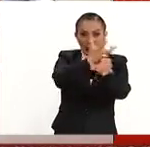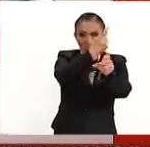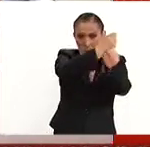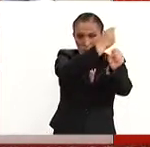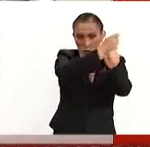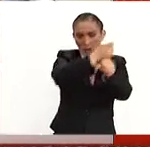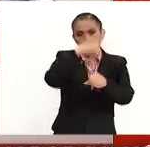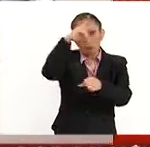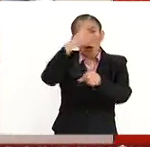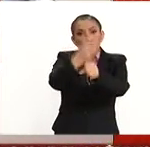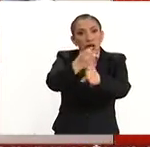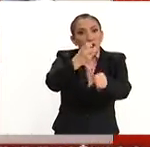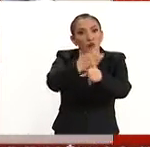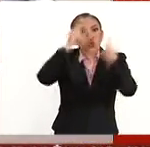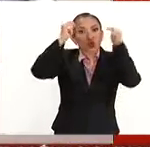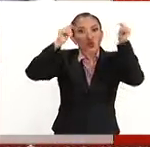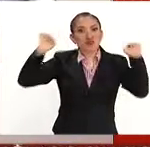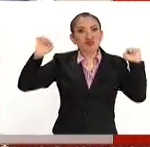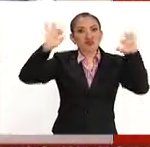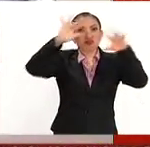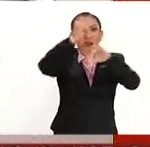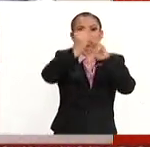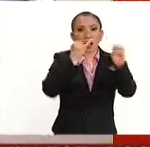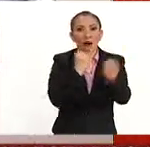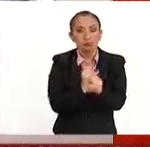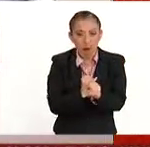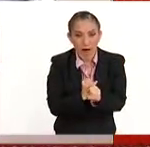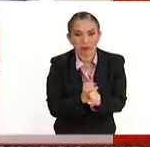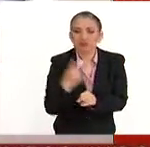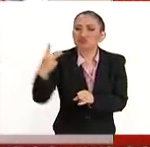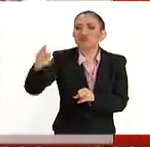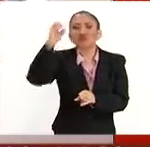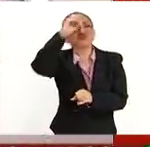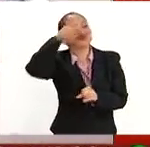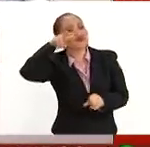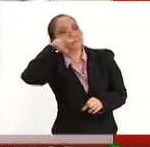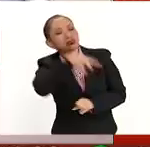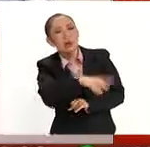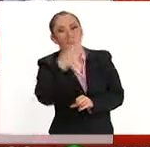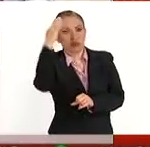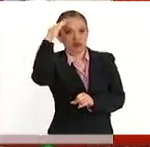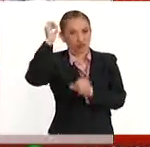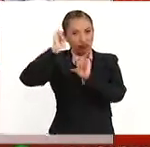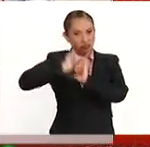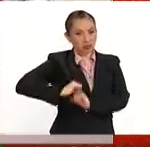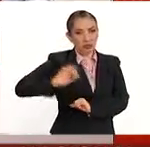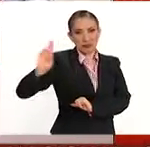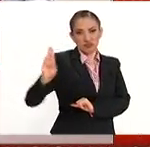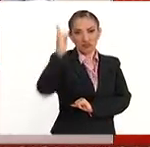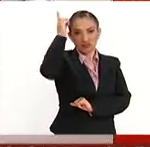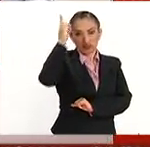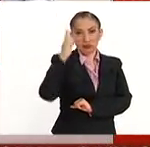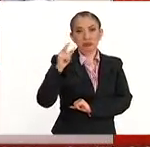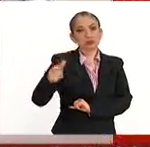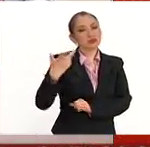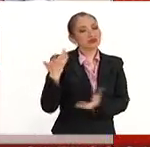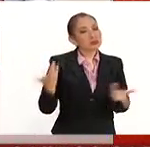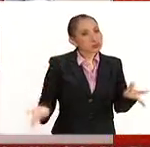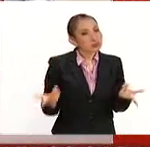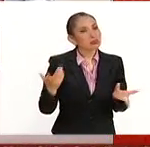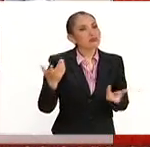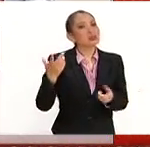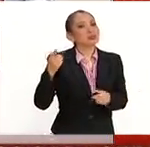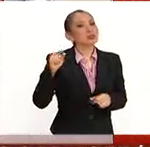Unidos en recibir turistas internacionales. Desde tu perspectiva como rector de este centro de estudios y